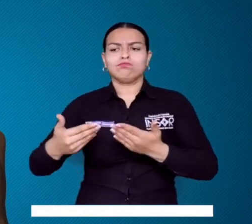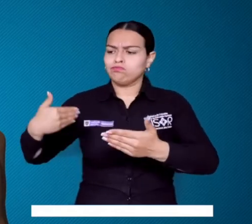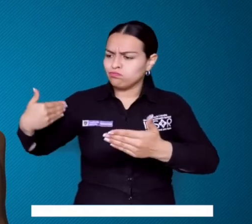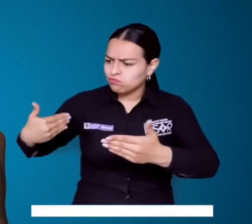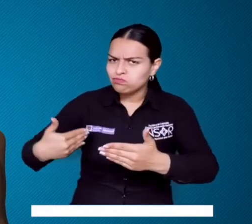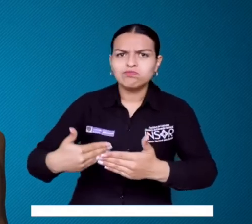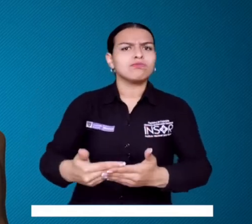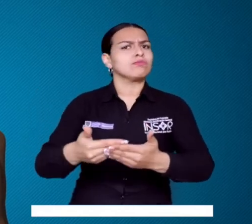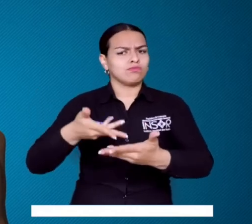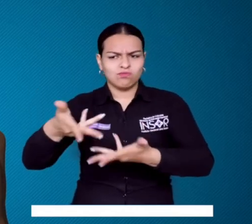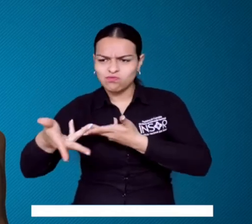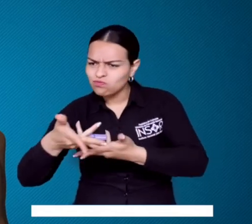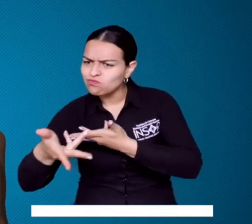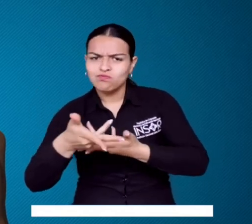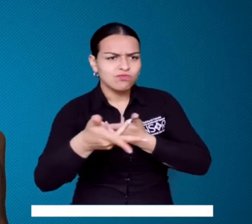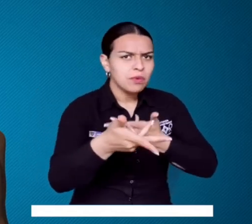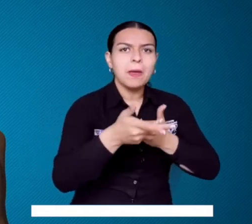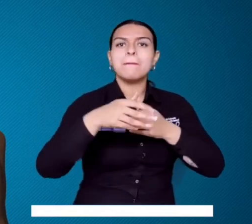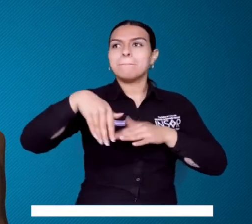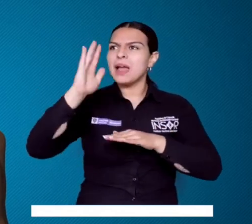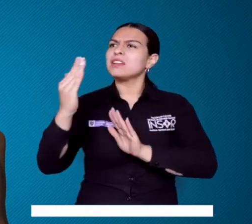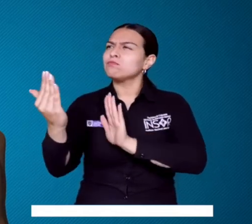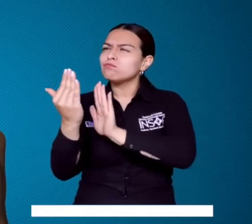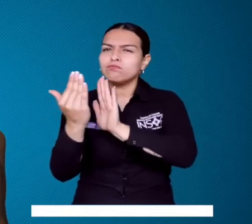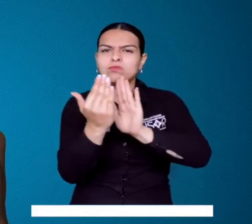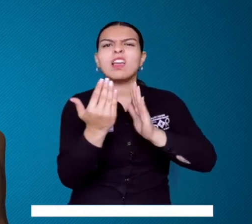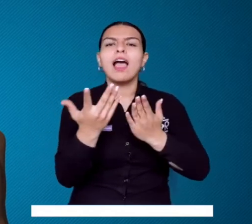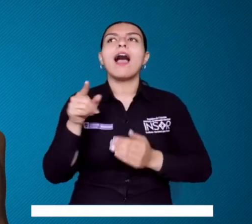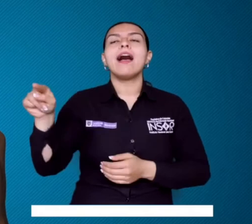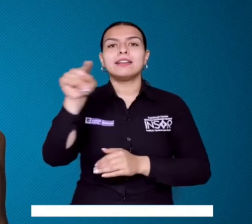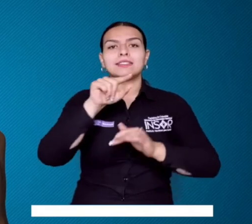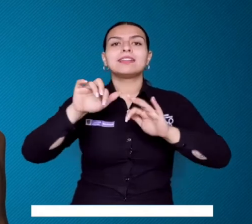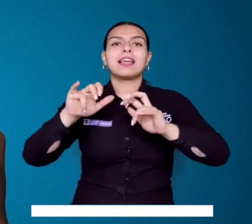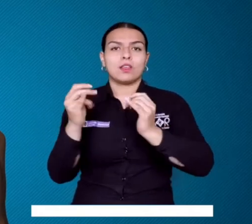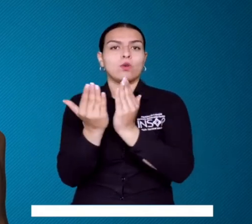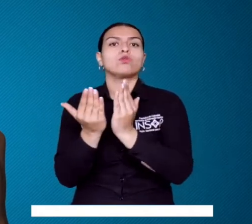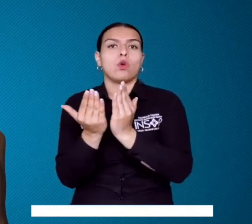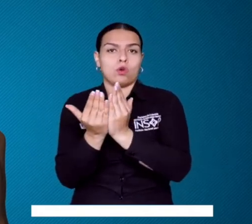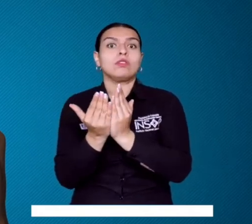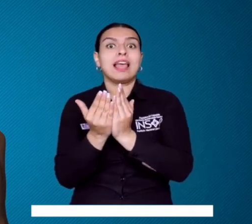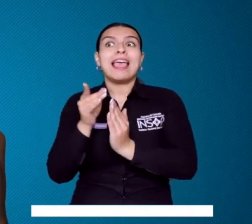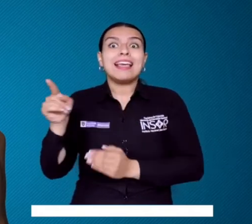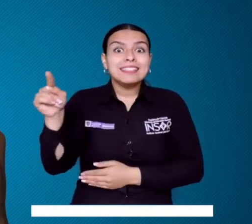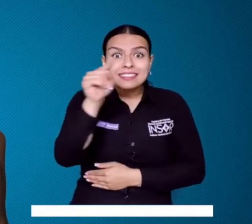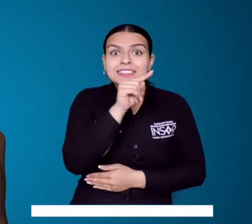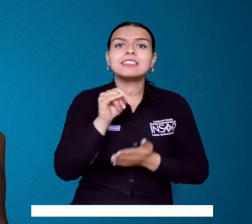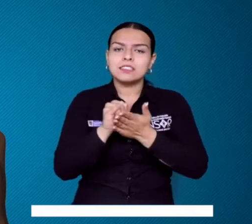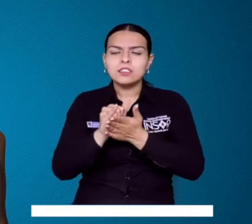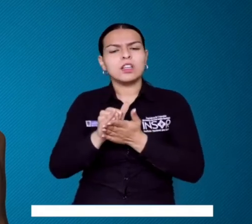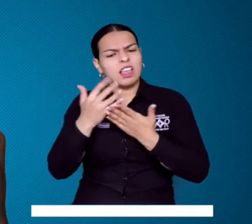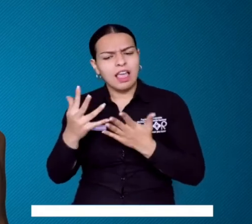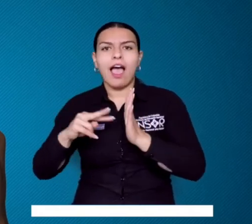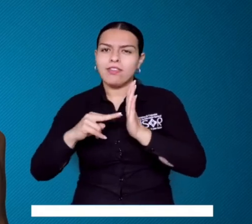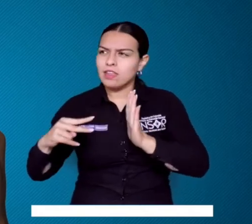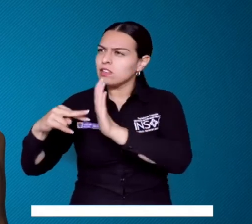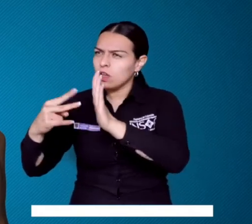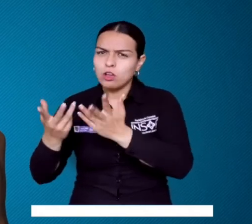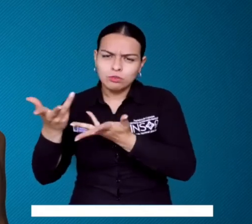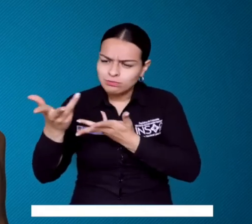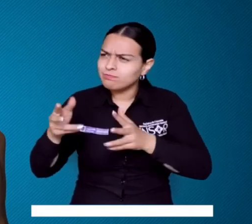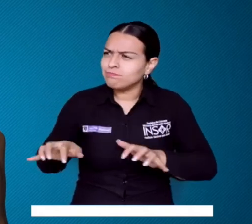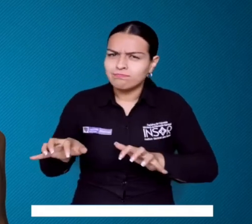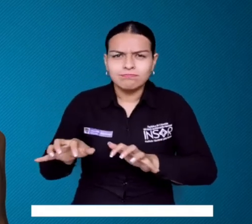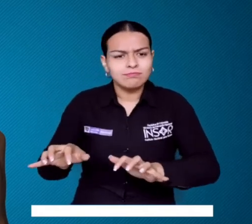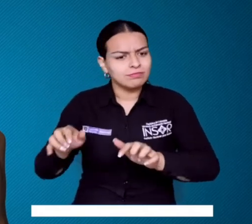cercano, permanente, constructivo, técnico, con las Secretarías de Educación Certificadas que concentran la puerta bilingüe y cultural para los